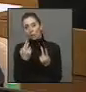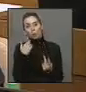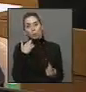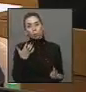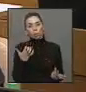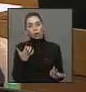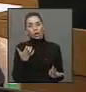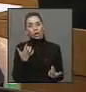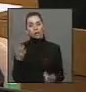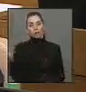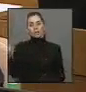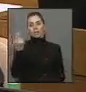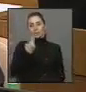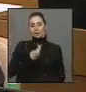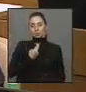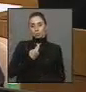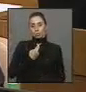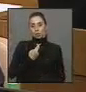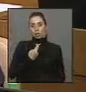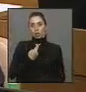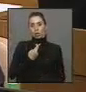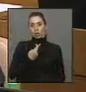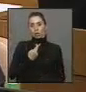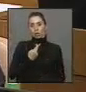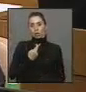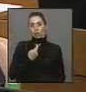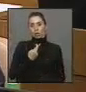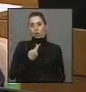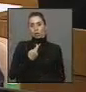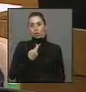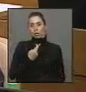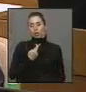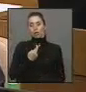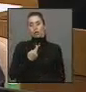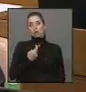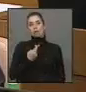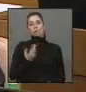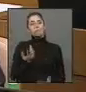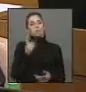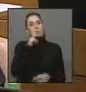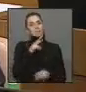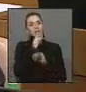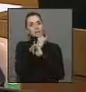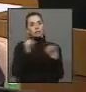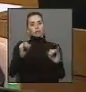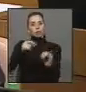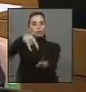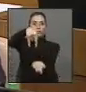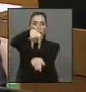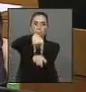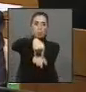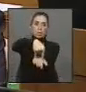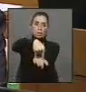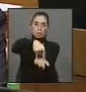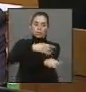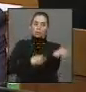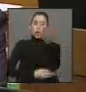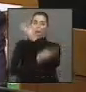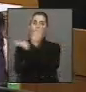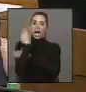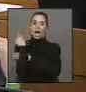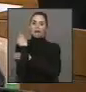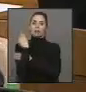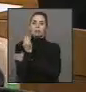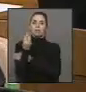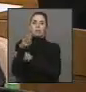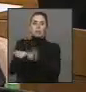nos pudiese responder por qué esto nos ha visto traducido en mayor información hacia nuestro propio Parlamento antes de que tengamos que estar en